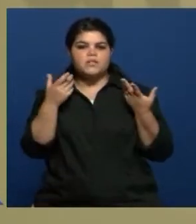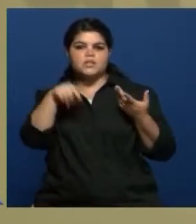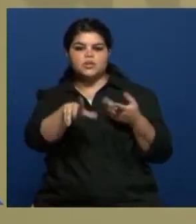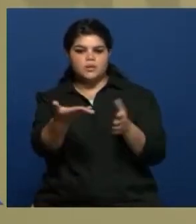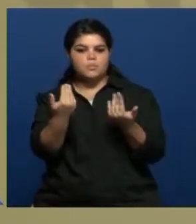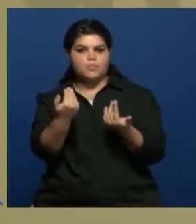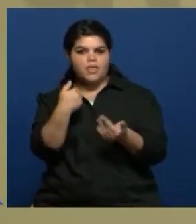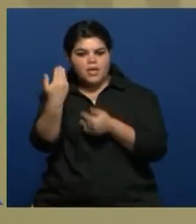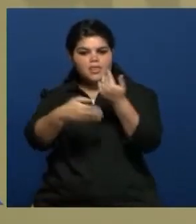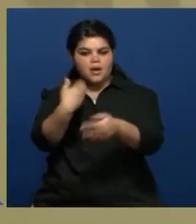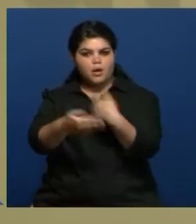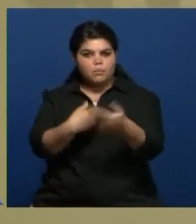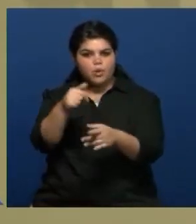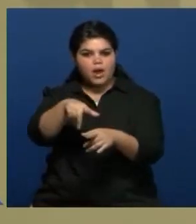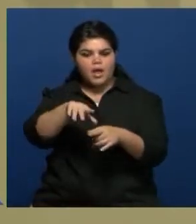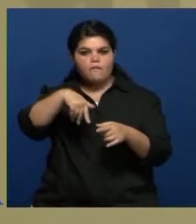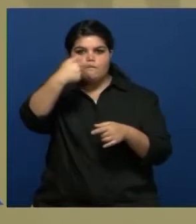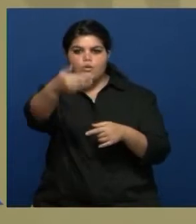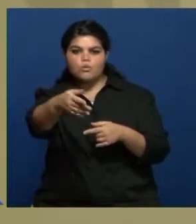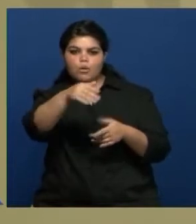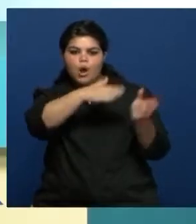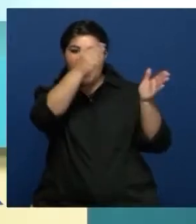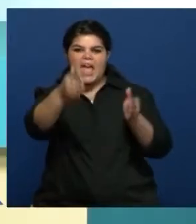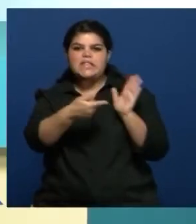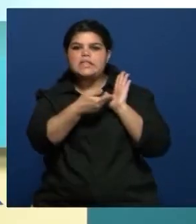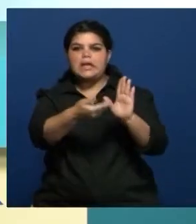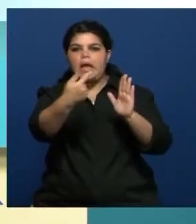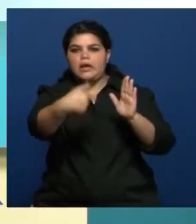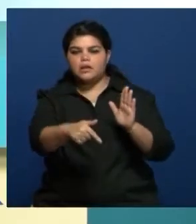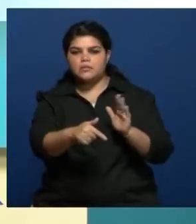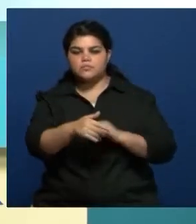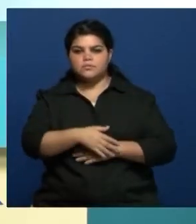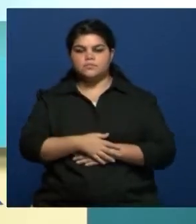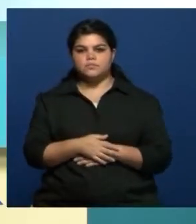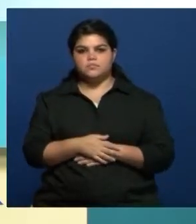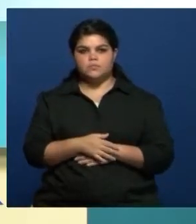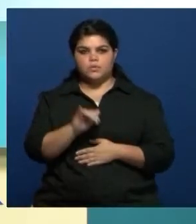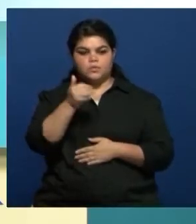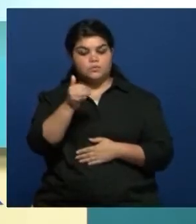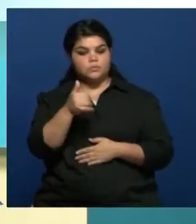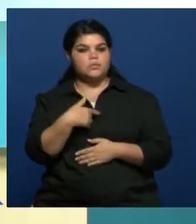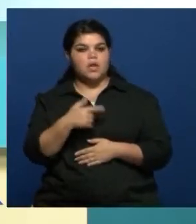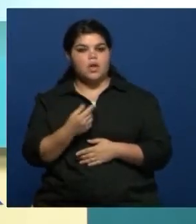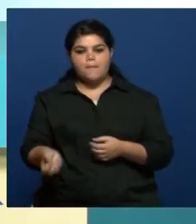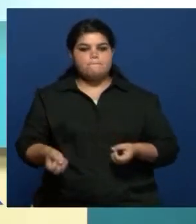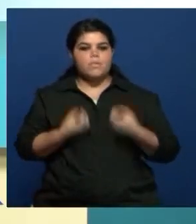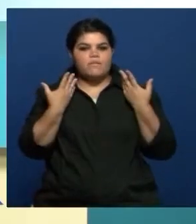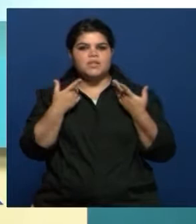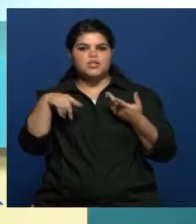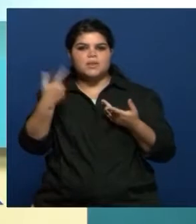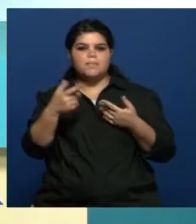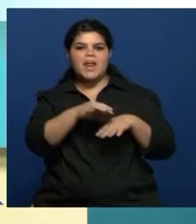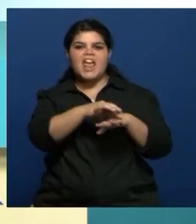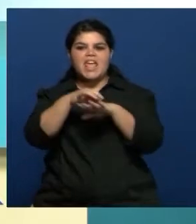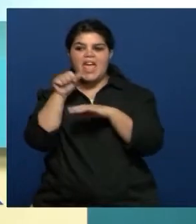va tomando luego lo que va a armar una escena. Es un poco así la dinámica del taller, ¿no? Exactamente. Él empieza, empezamos con un poco de improvisación, guiada siempre por